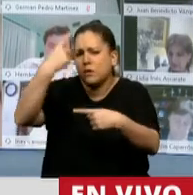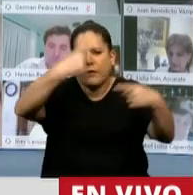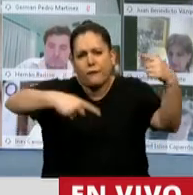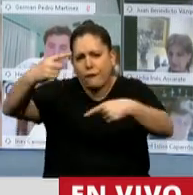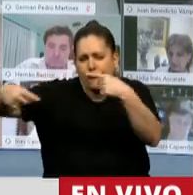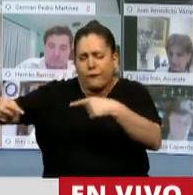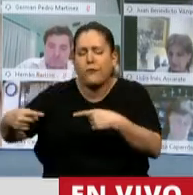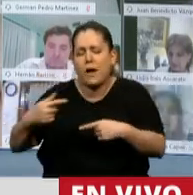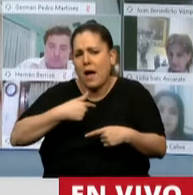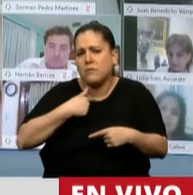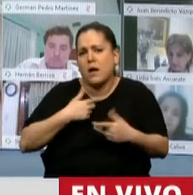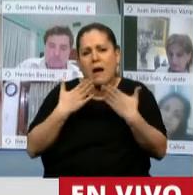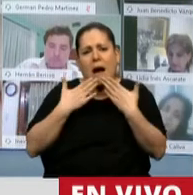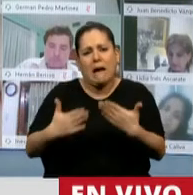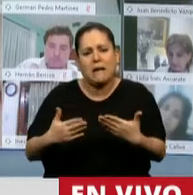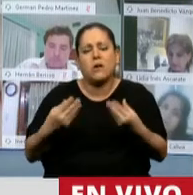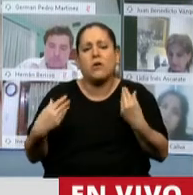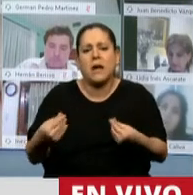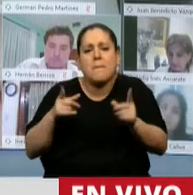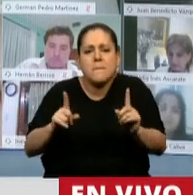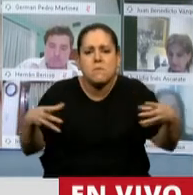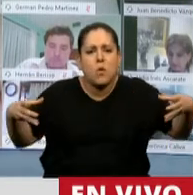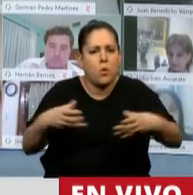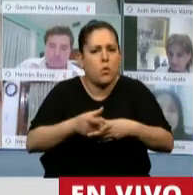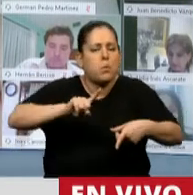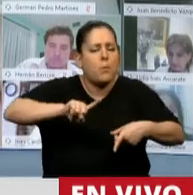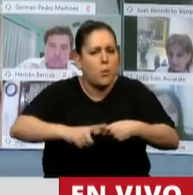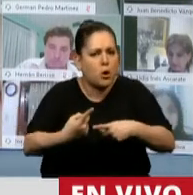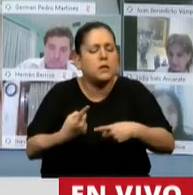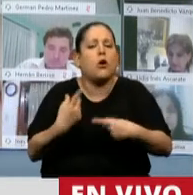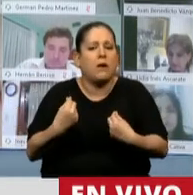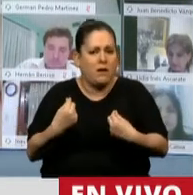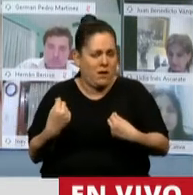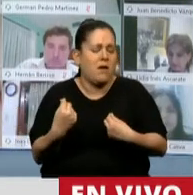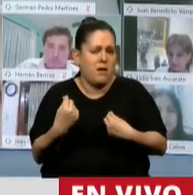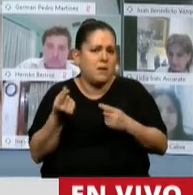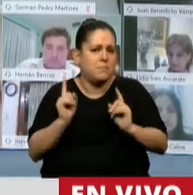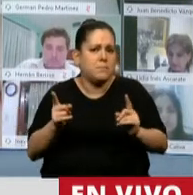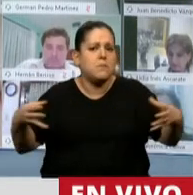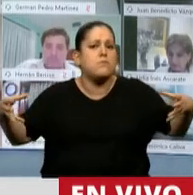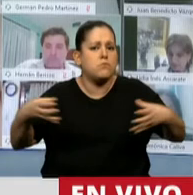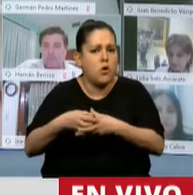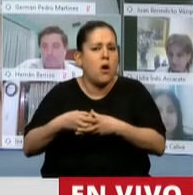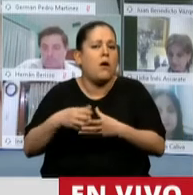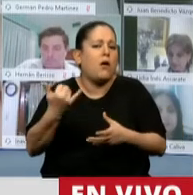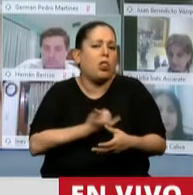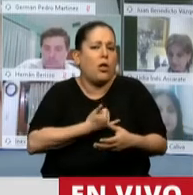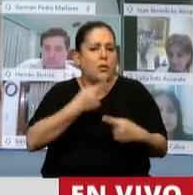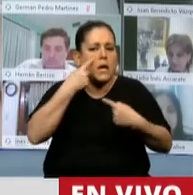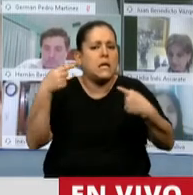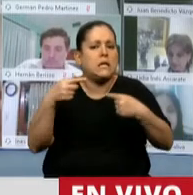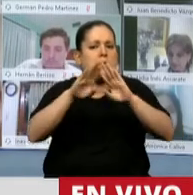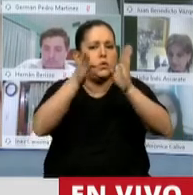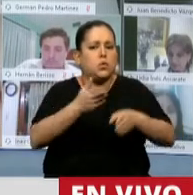mí me toca agradecer a la propia fuerza que reunidos, reunidas en el Instituto Patria, en la